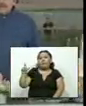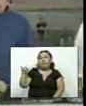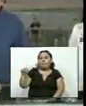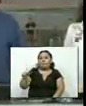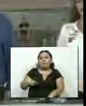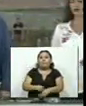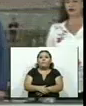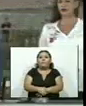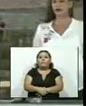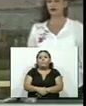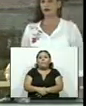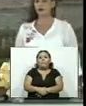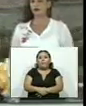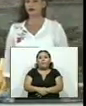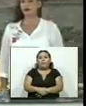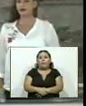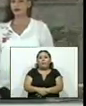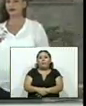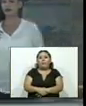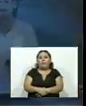América Nicaragua